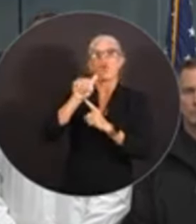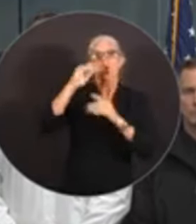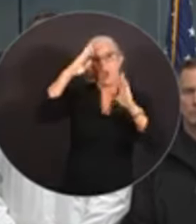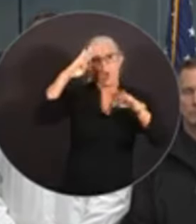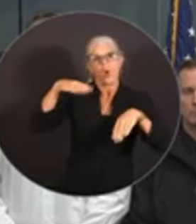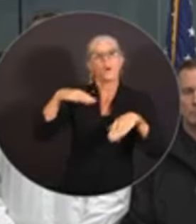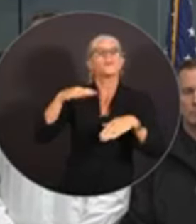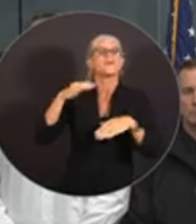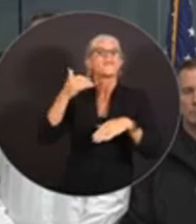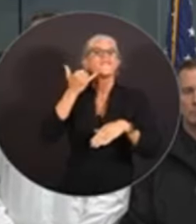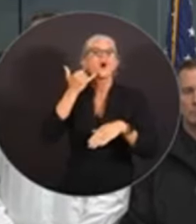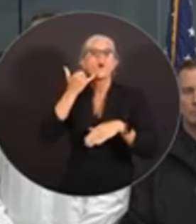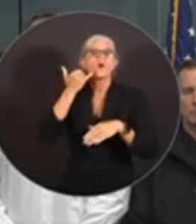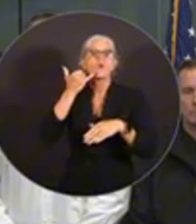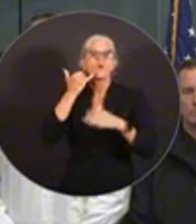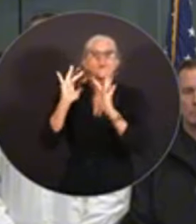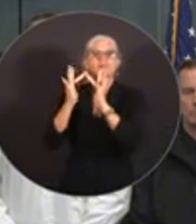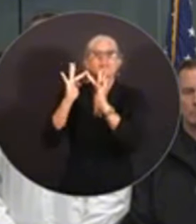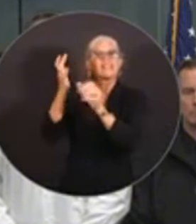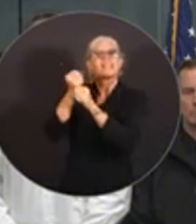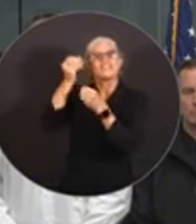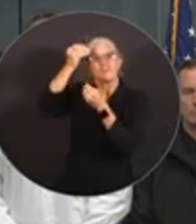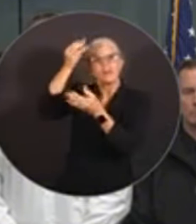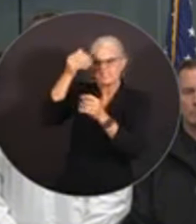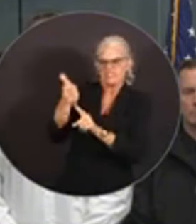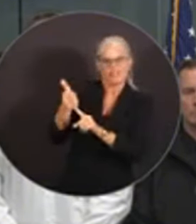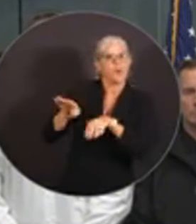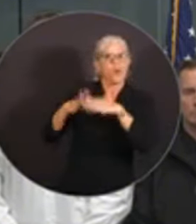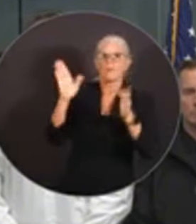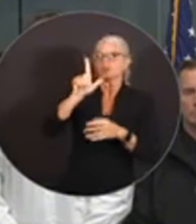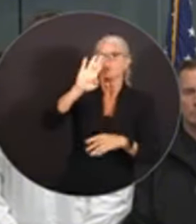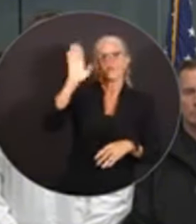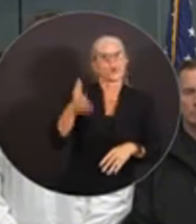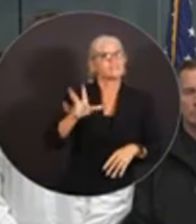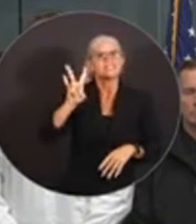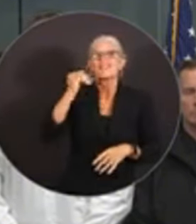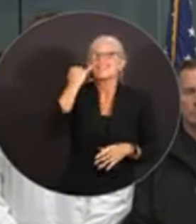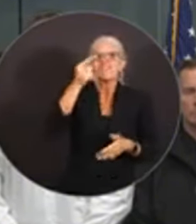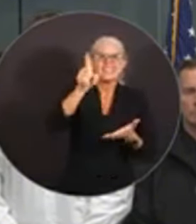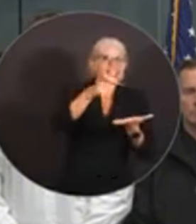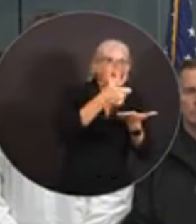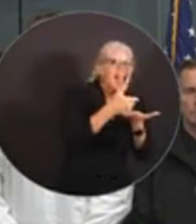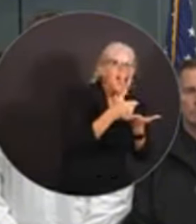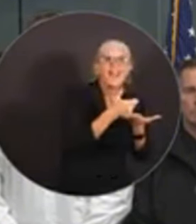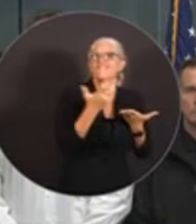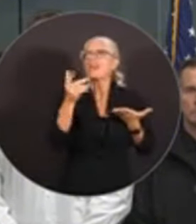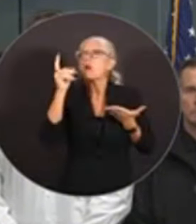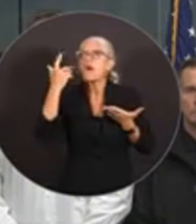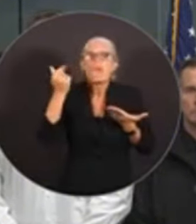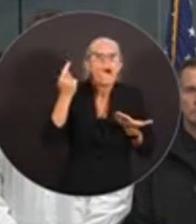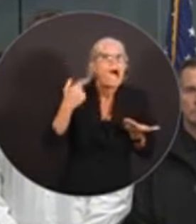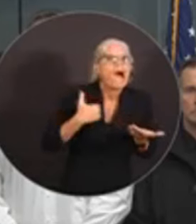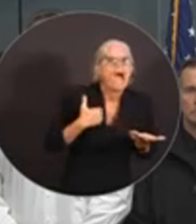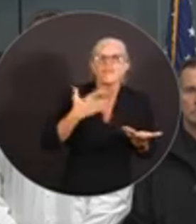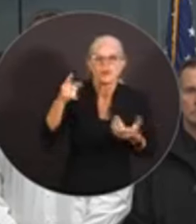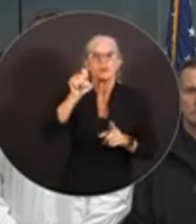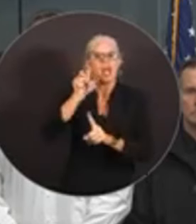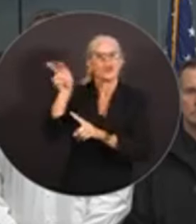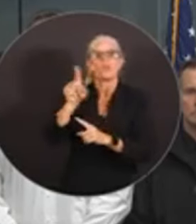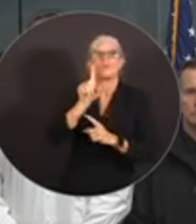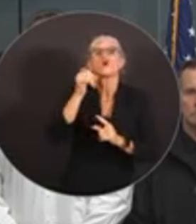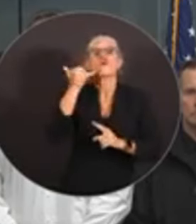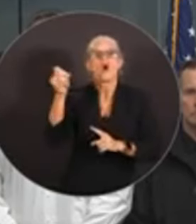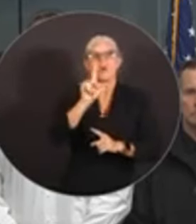teléfono por 24 horas. Así que si necesitan asistencia o recursos, pueden llamar a 1-833